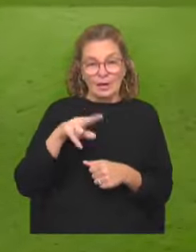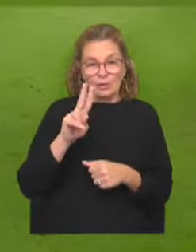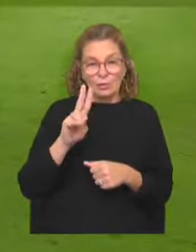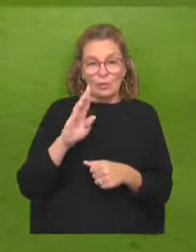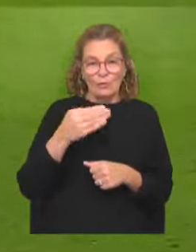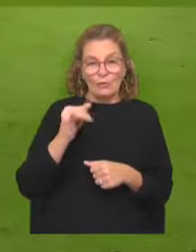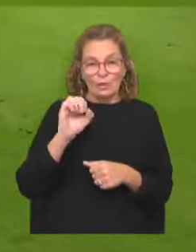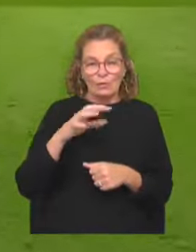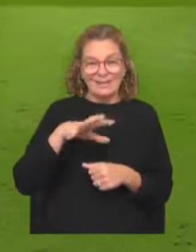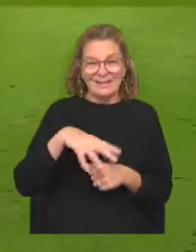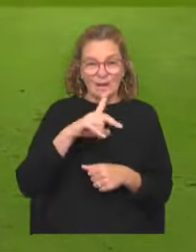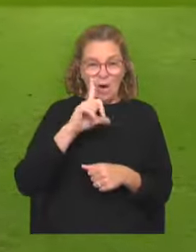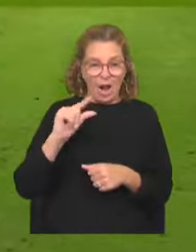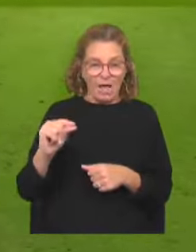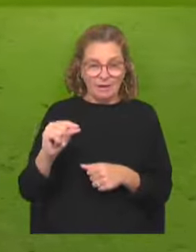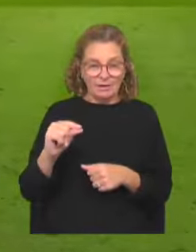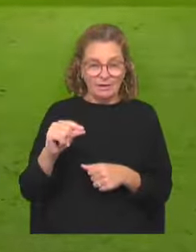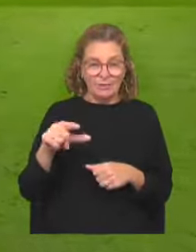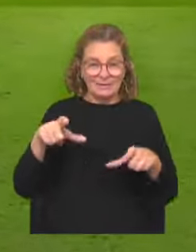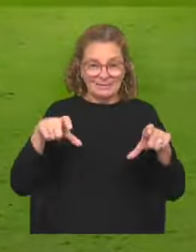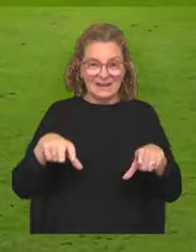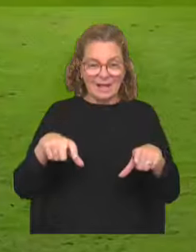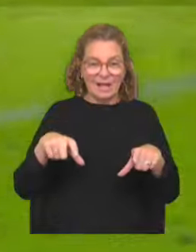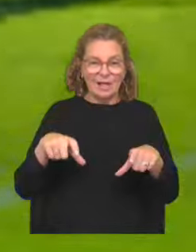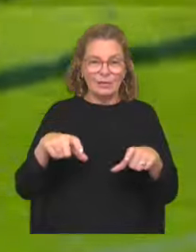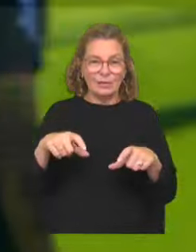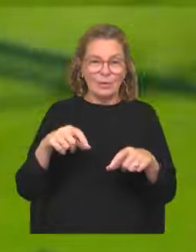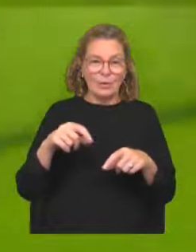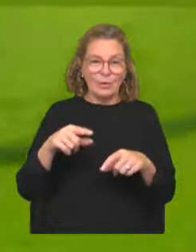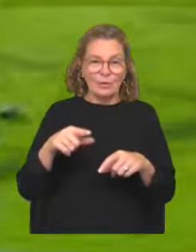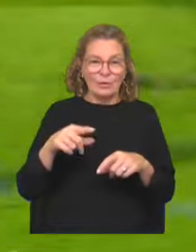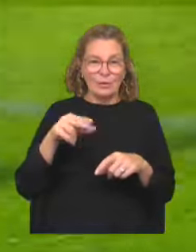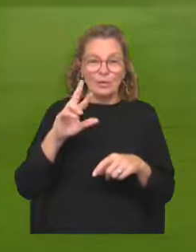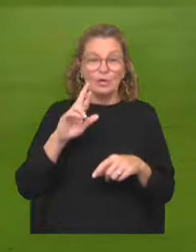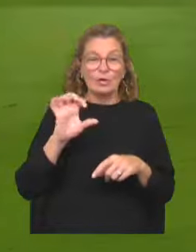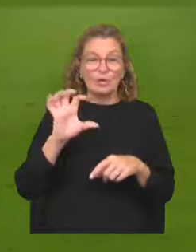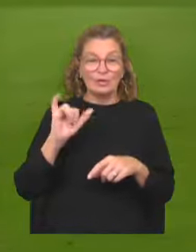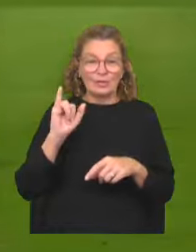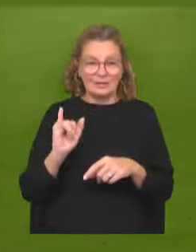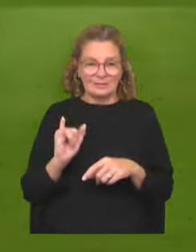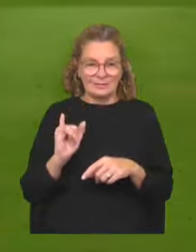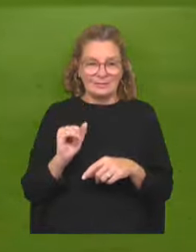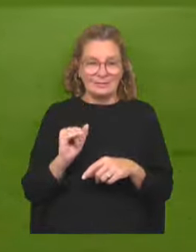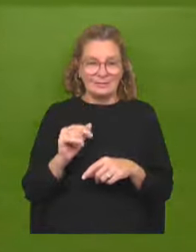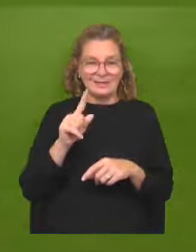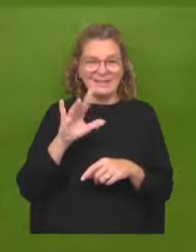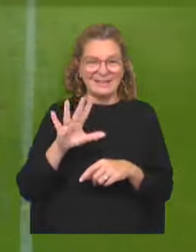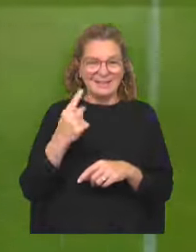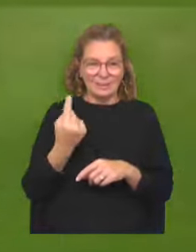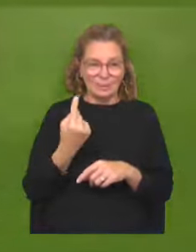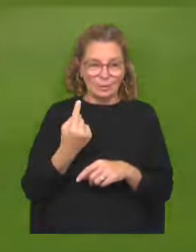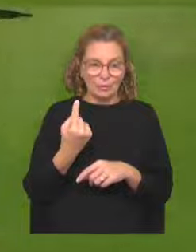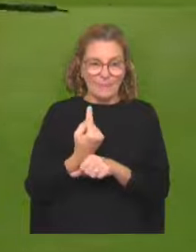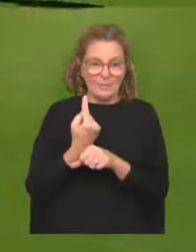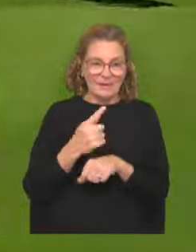Largo, Jardines, Estadio María Minchez Velazaro, golazo de Danubio, Nicolás Rossi. A los 15 del